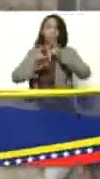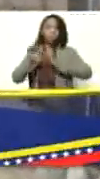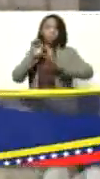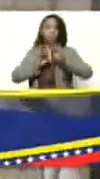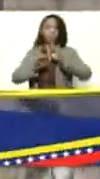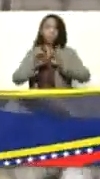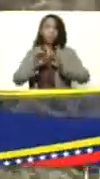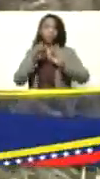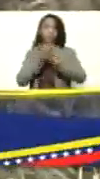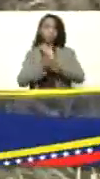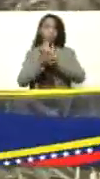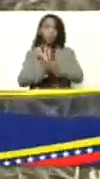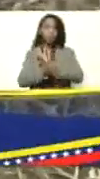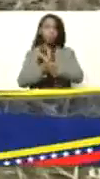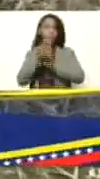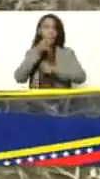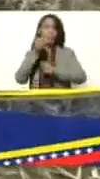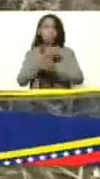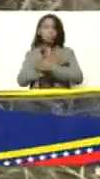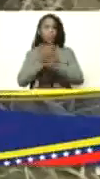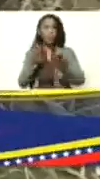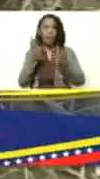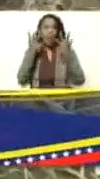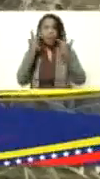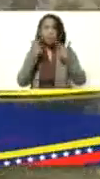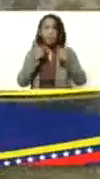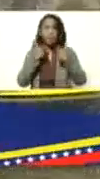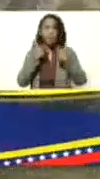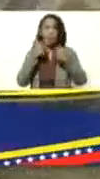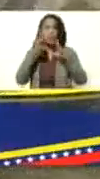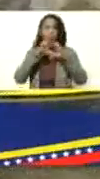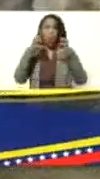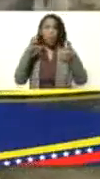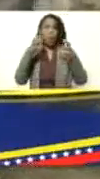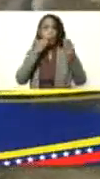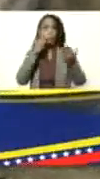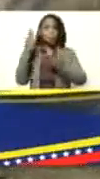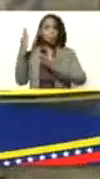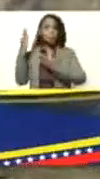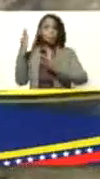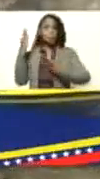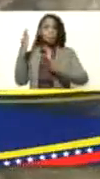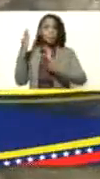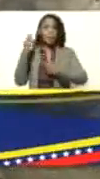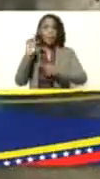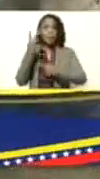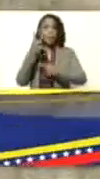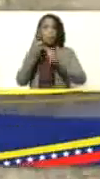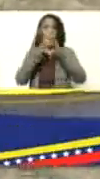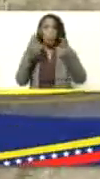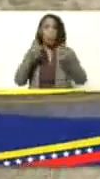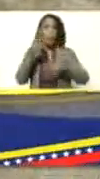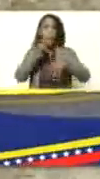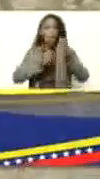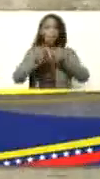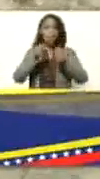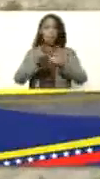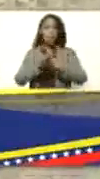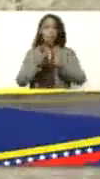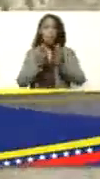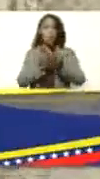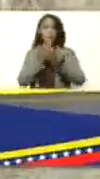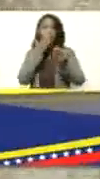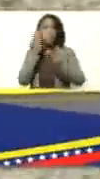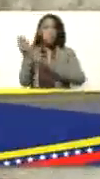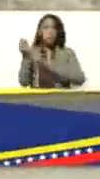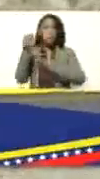sobre las verdades de la raza de ovejas Azaf. Que es la segunda oveja productora de leche del mundo. Y